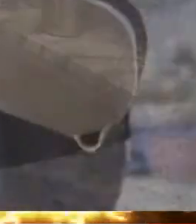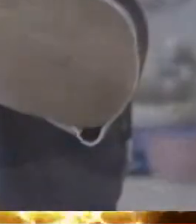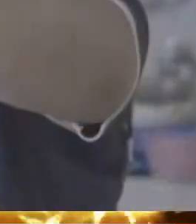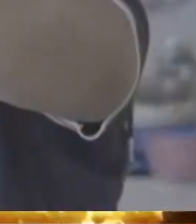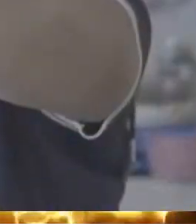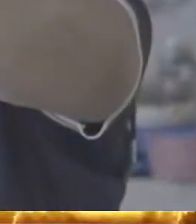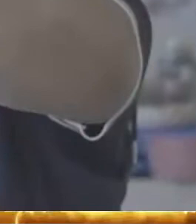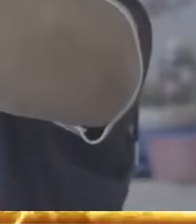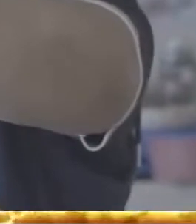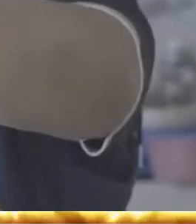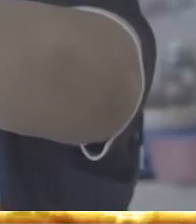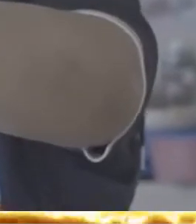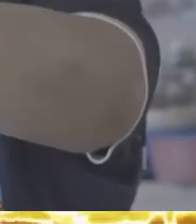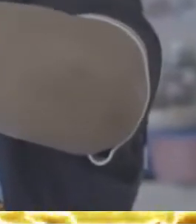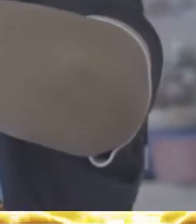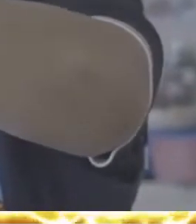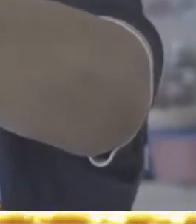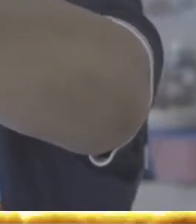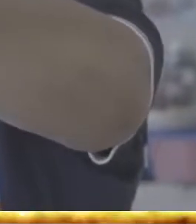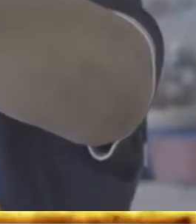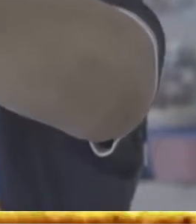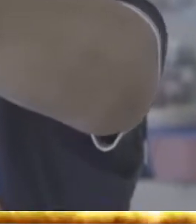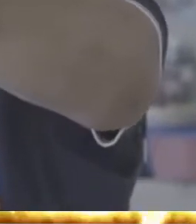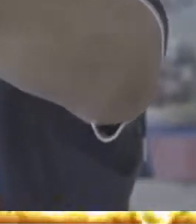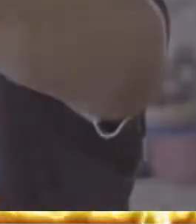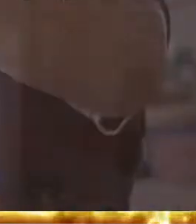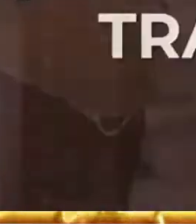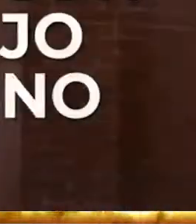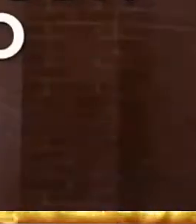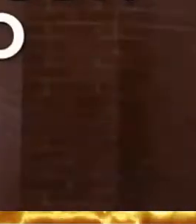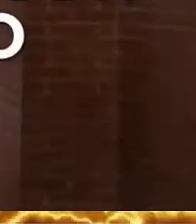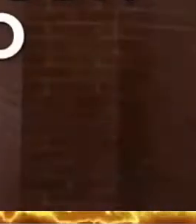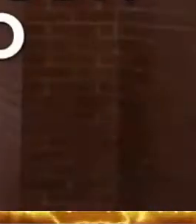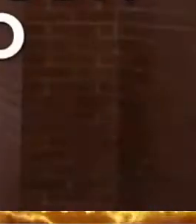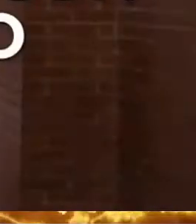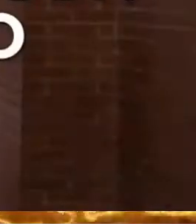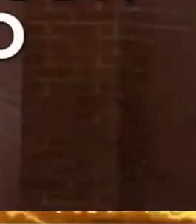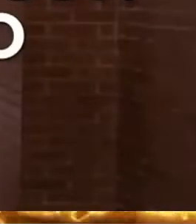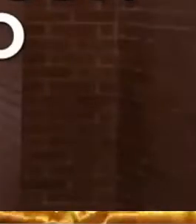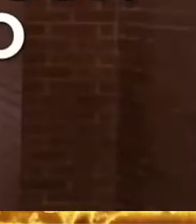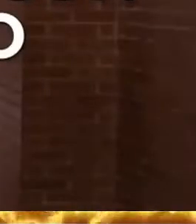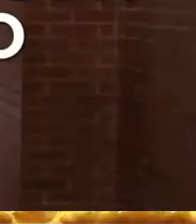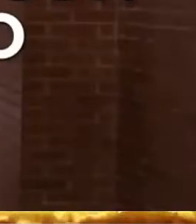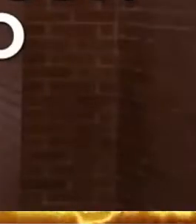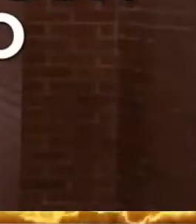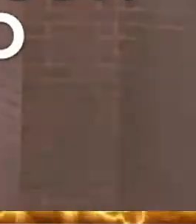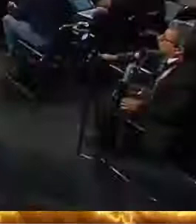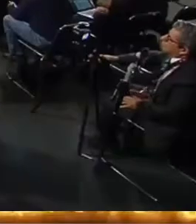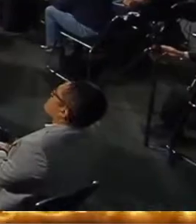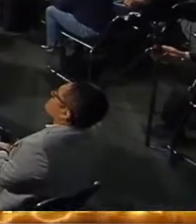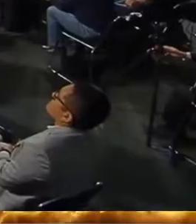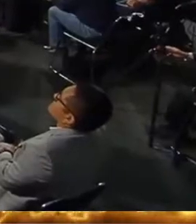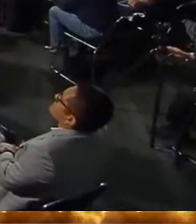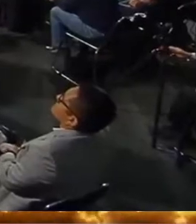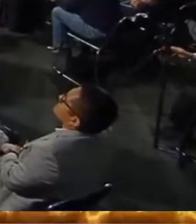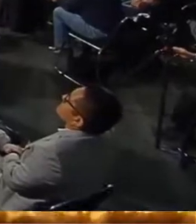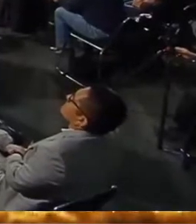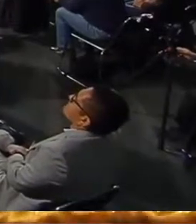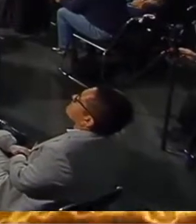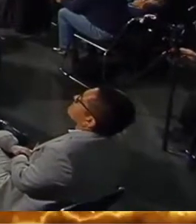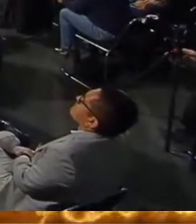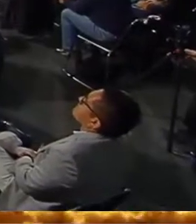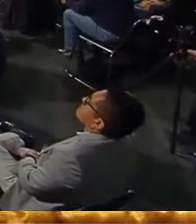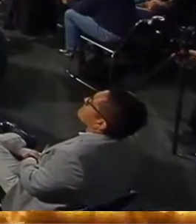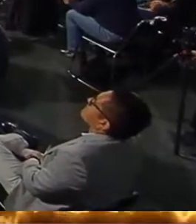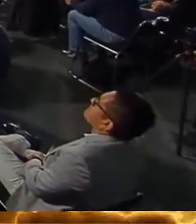trabajadoras del hogar. Su trabajo también vale. Por un México con trabajo digno. También